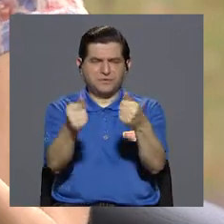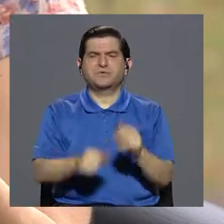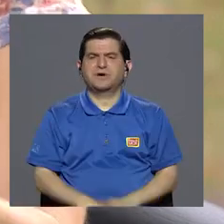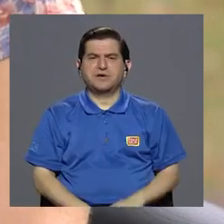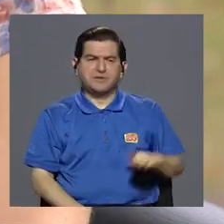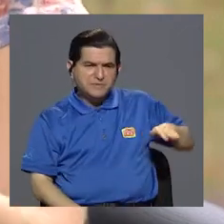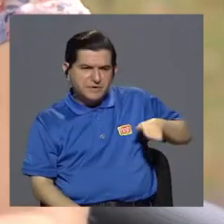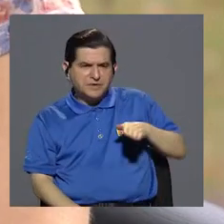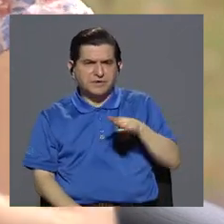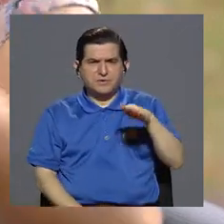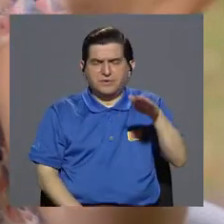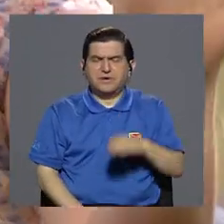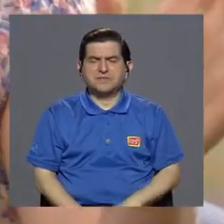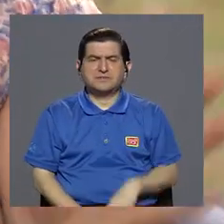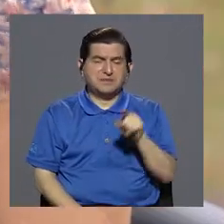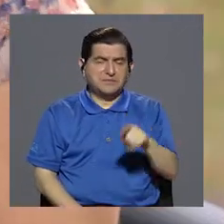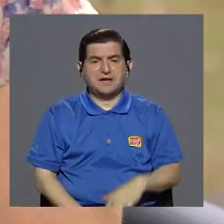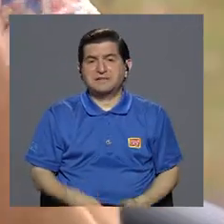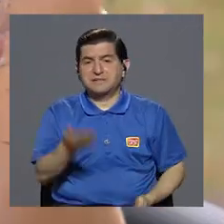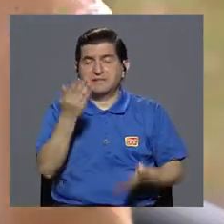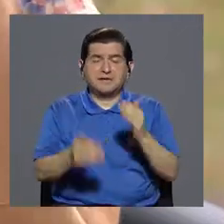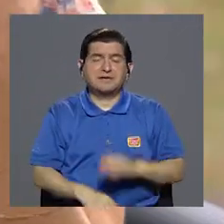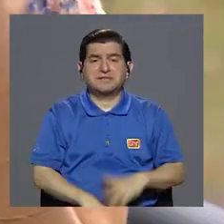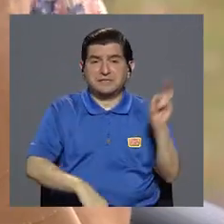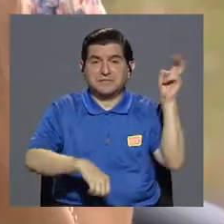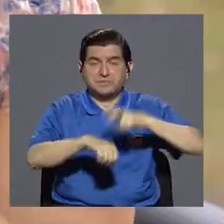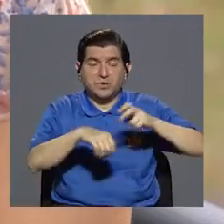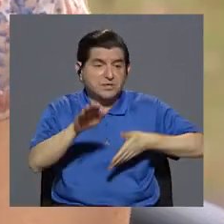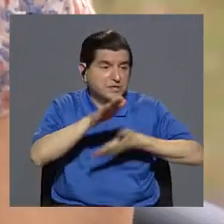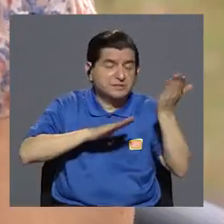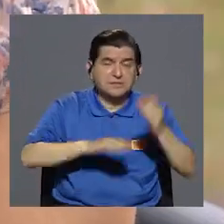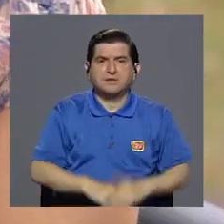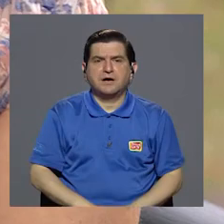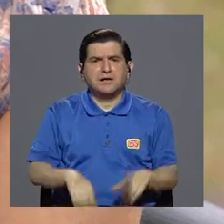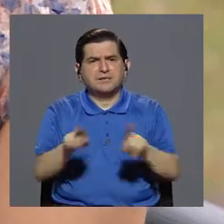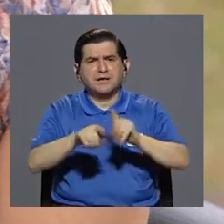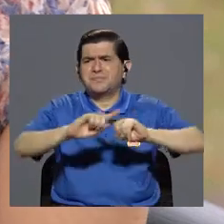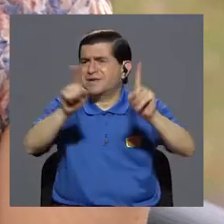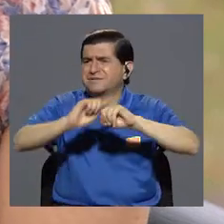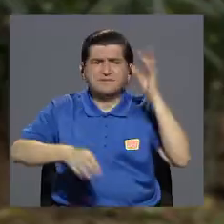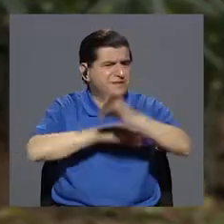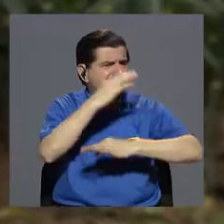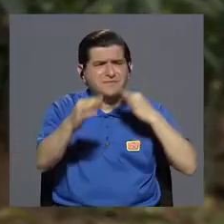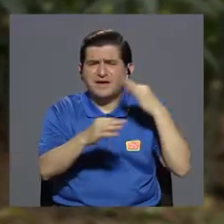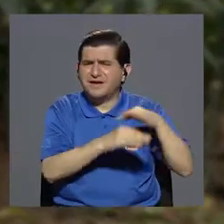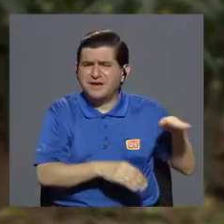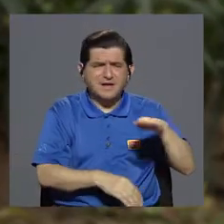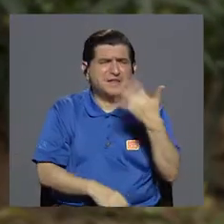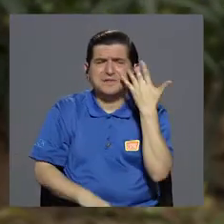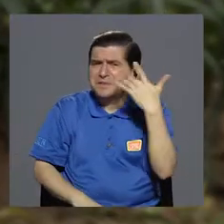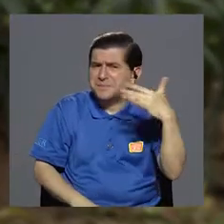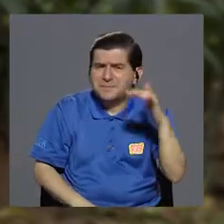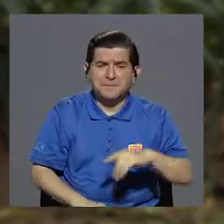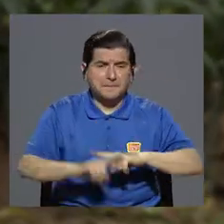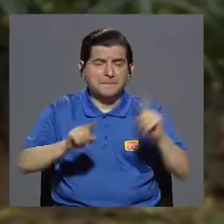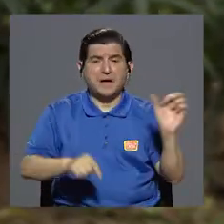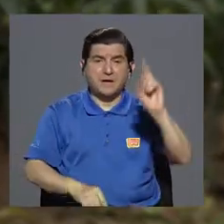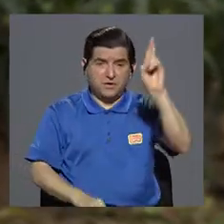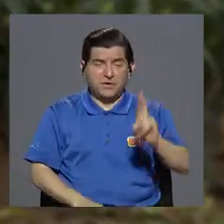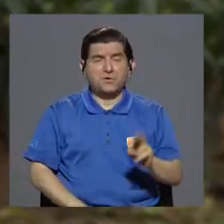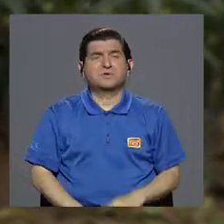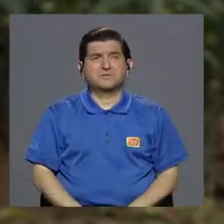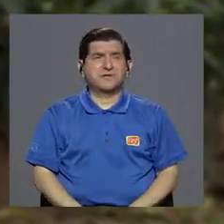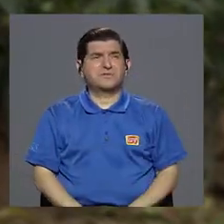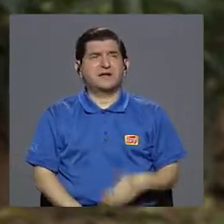serpiente morderá y sale. Cuesta mucho identificarla y además hay muchas especies de serpientes que son muy parecidas. Pero aquí en Costa